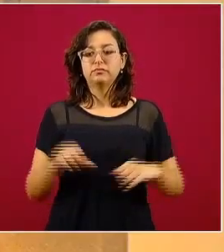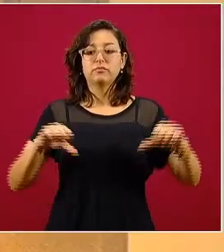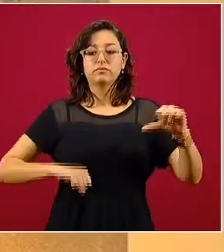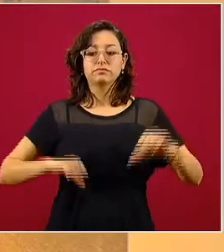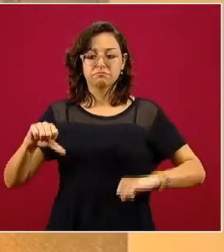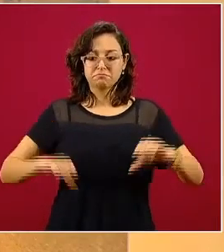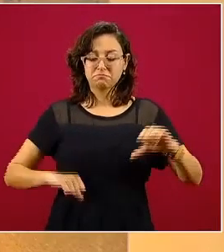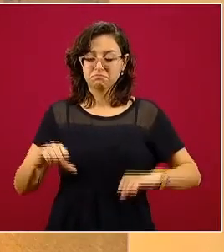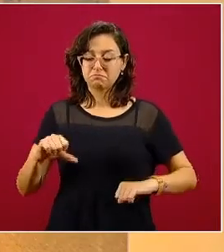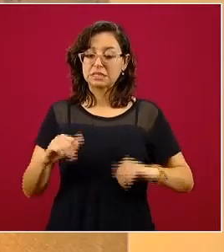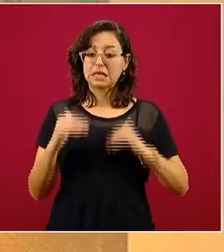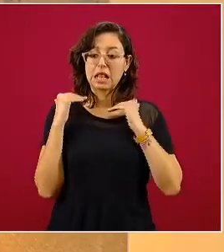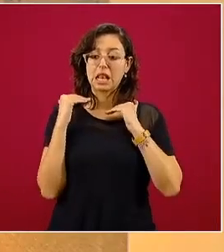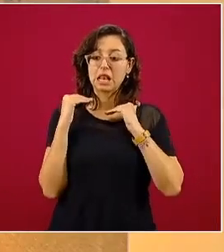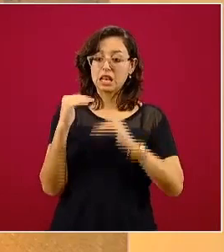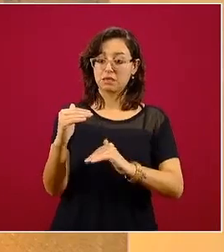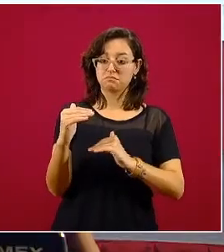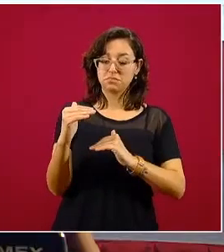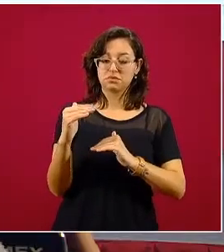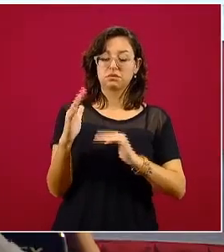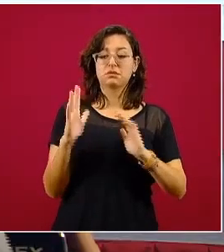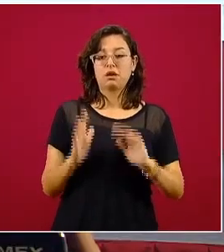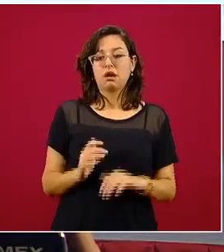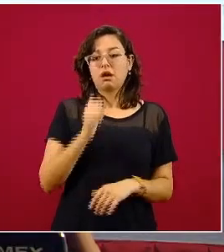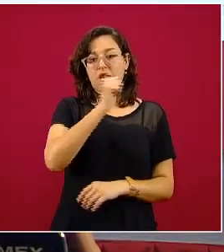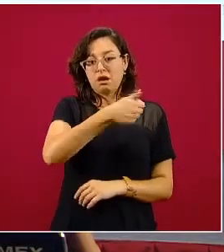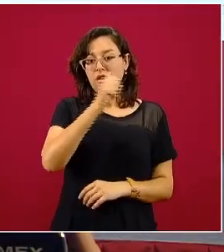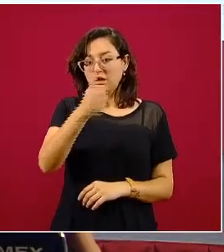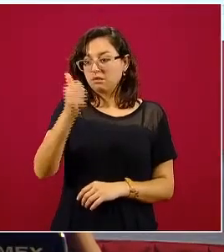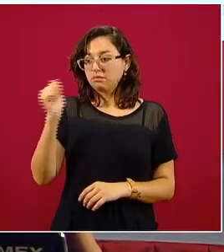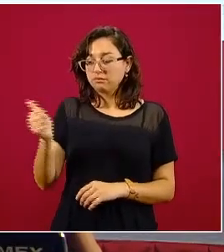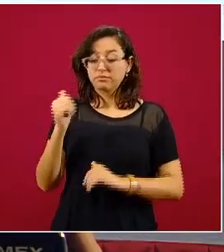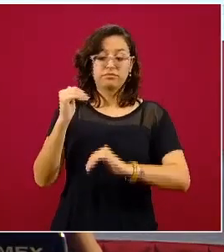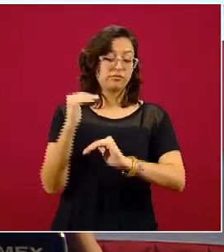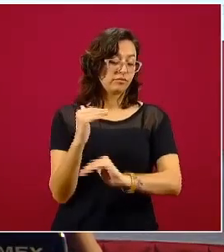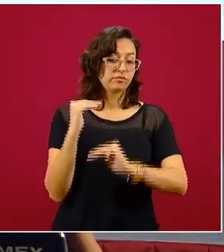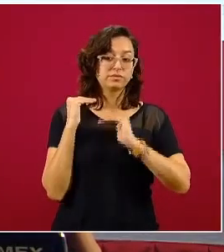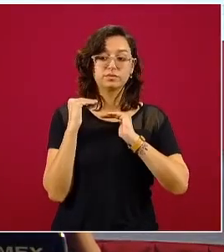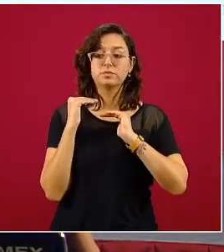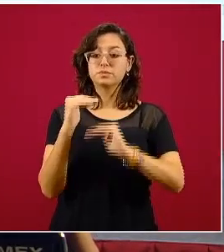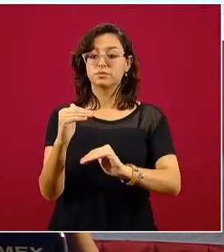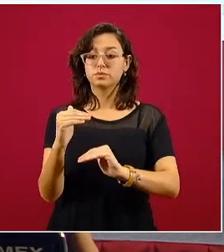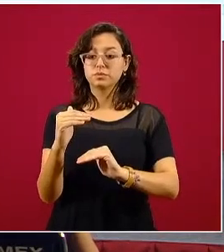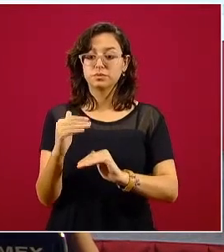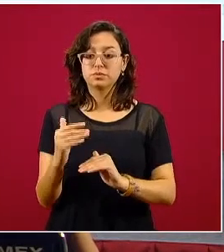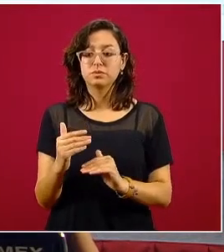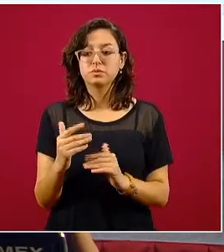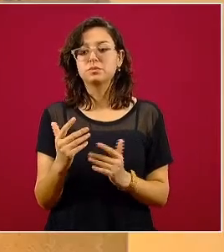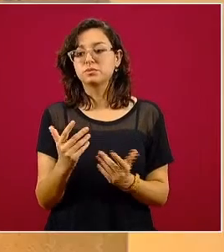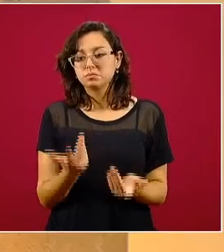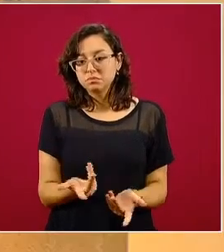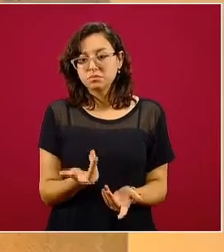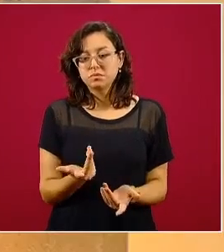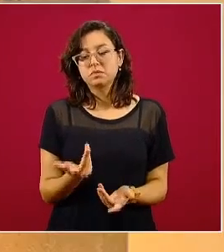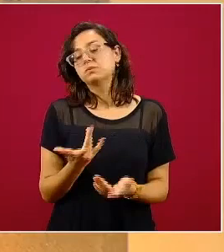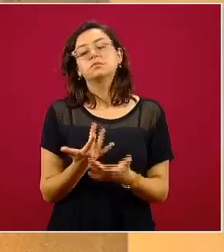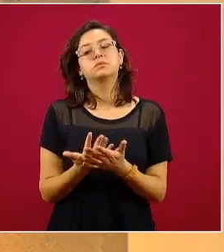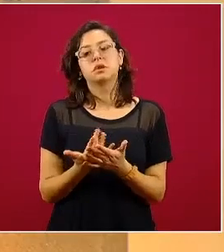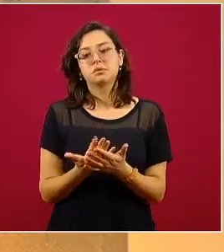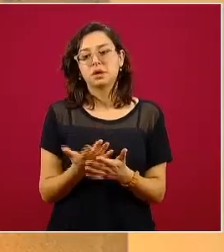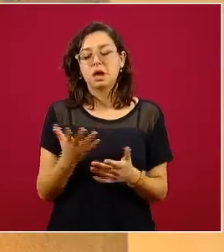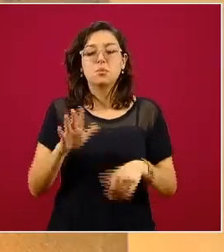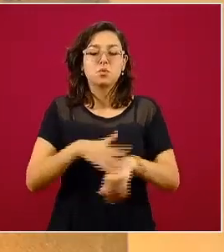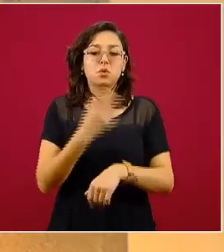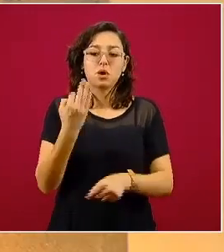limitadas, como ven cada una de ellas tiene una limitación, que precisamente tiene un nivel de limitación que está sujeto al